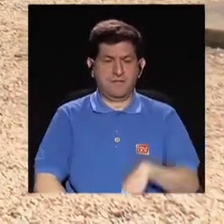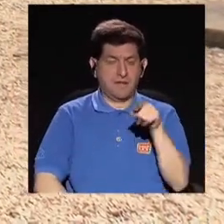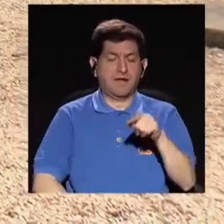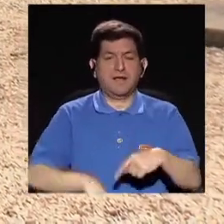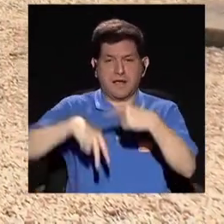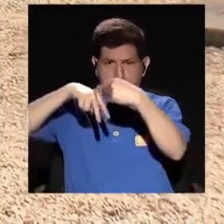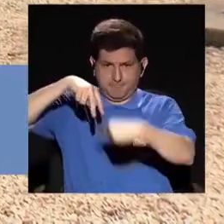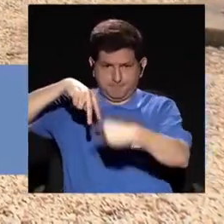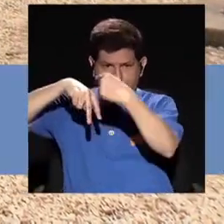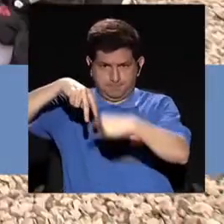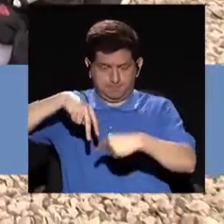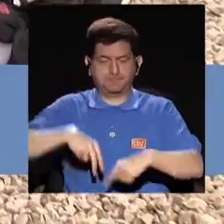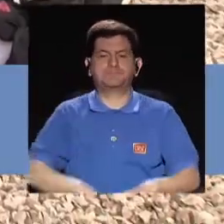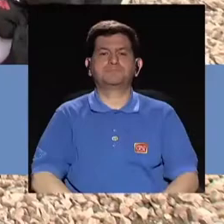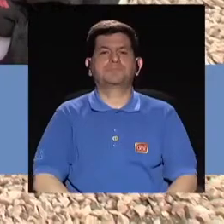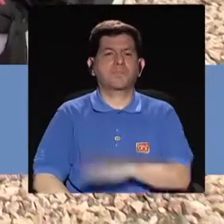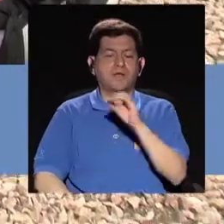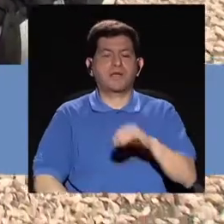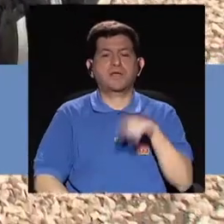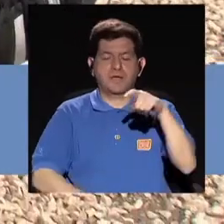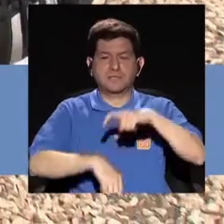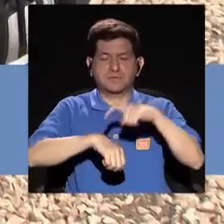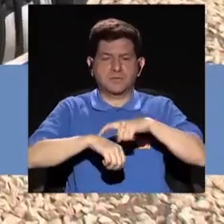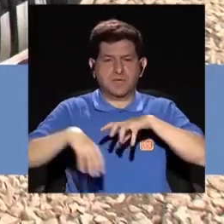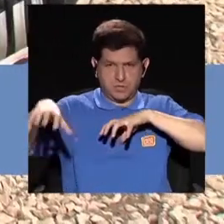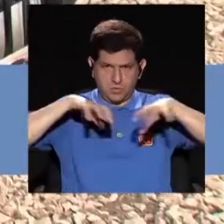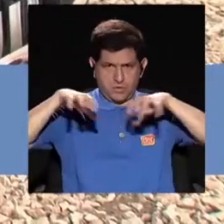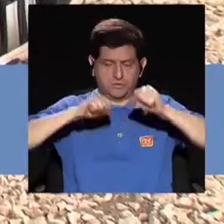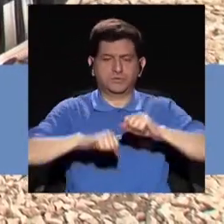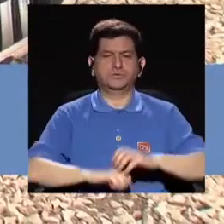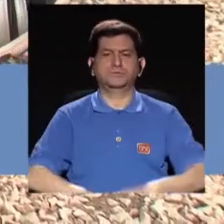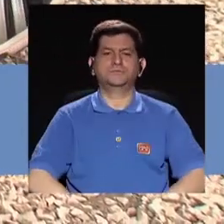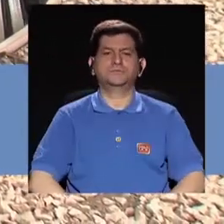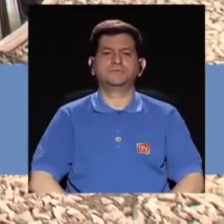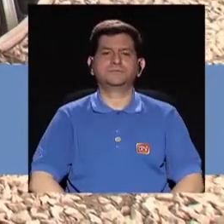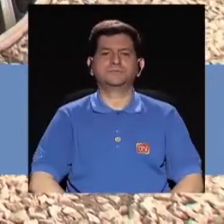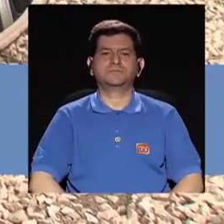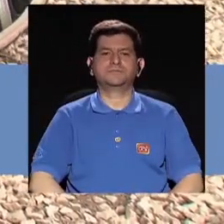le vamos a poner los brazos, las piernas rectas y flexionamos.